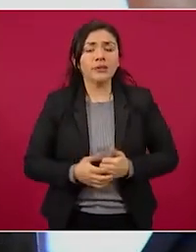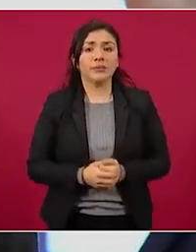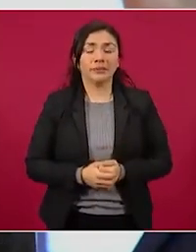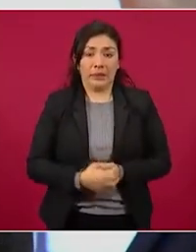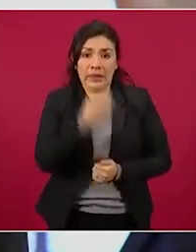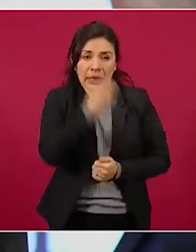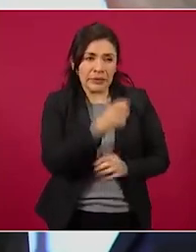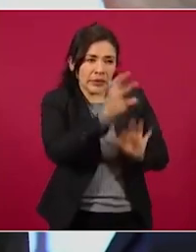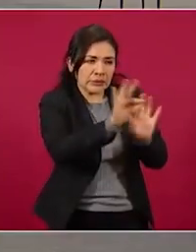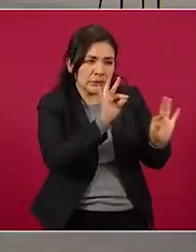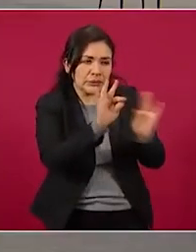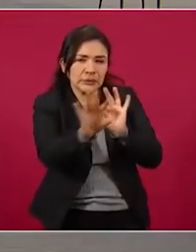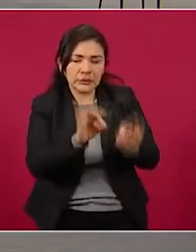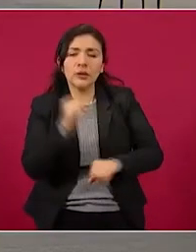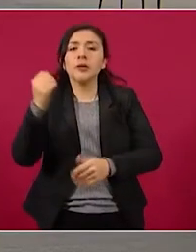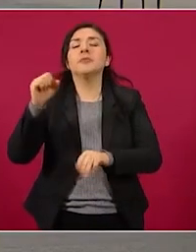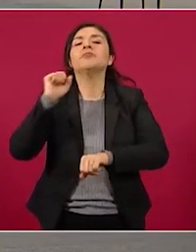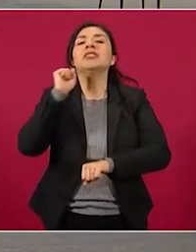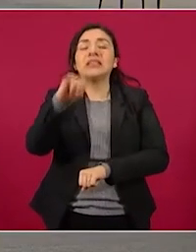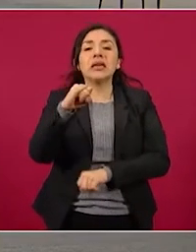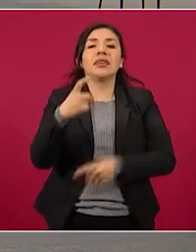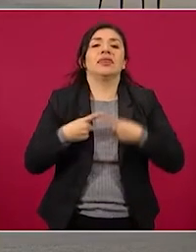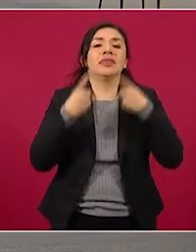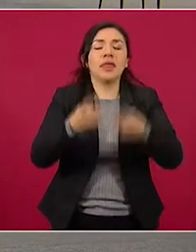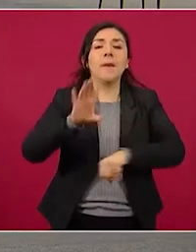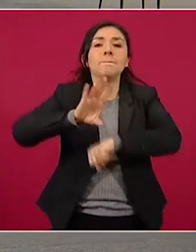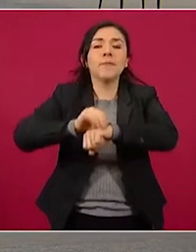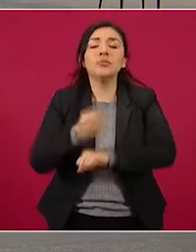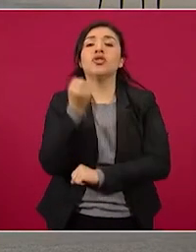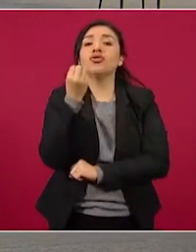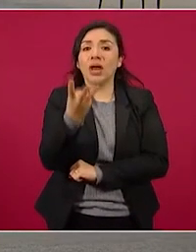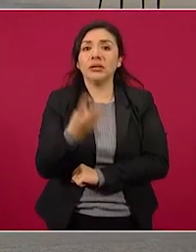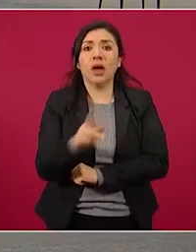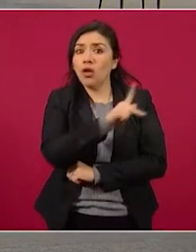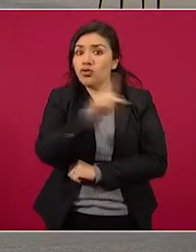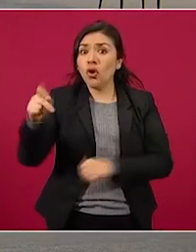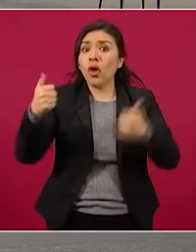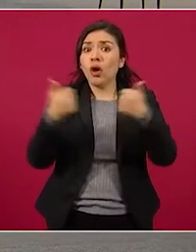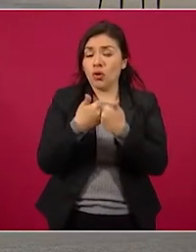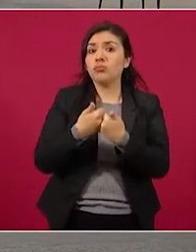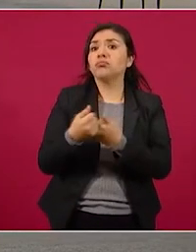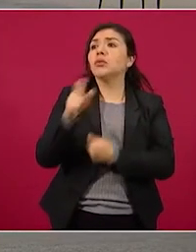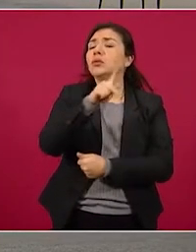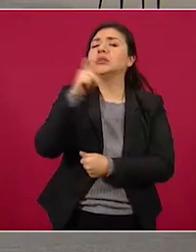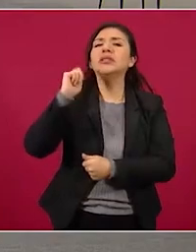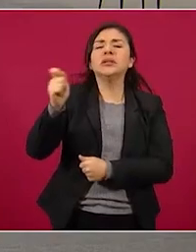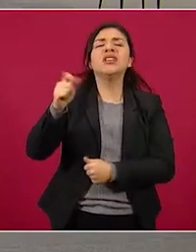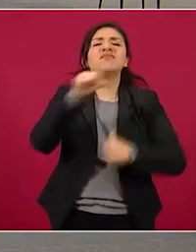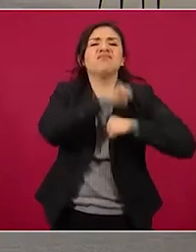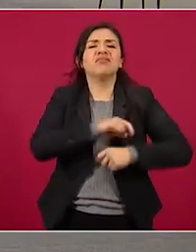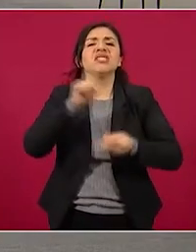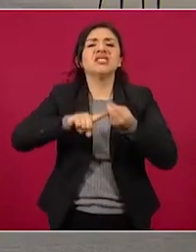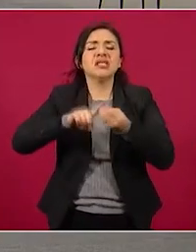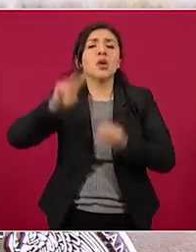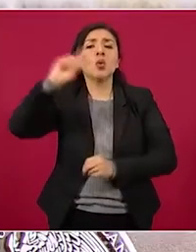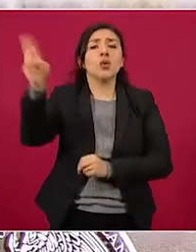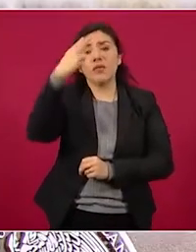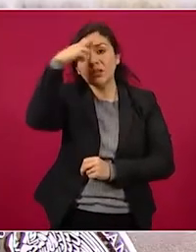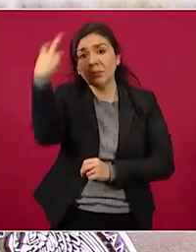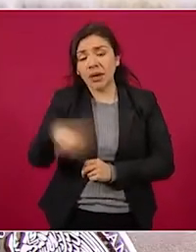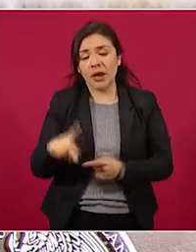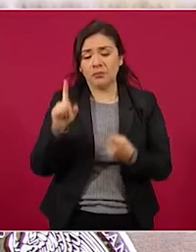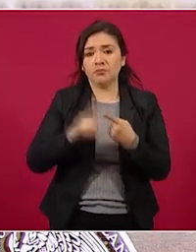estas se aprobaron tres, todas provenientes de universidades mexicanas, la Universidad